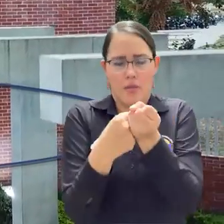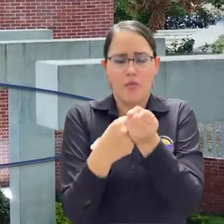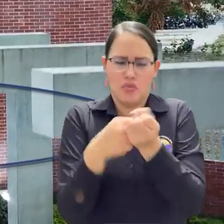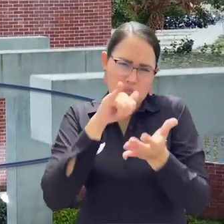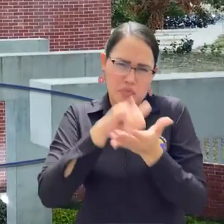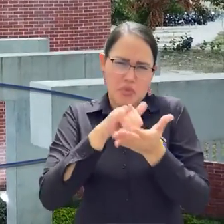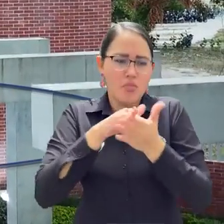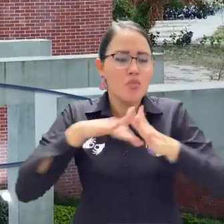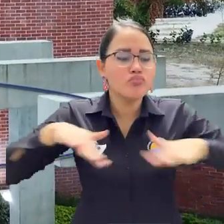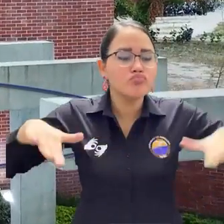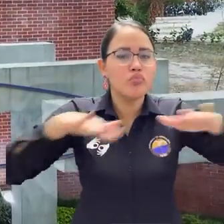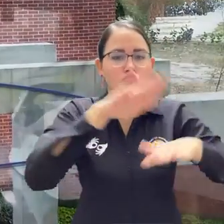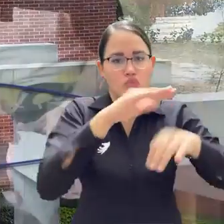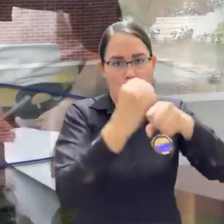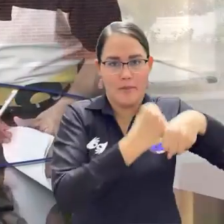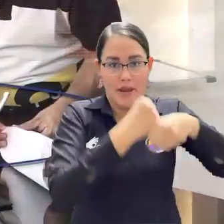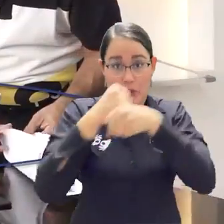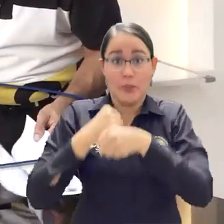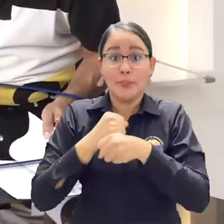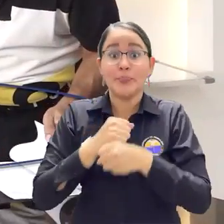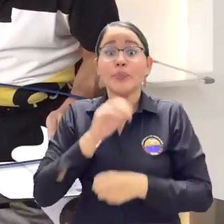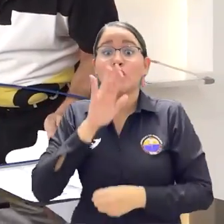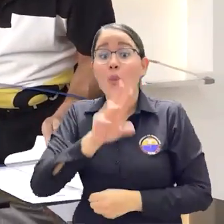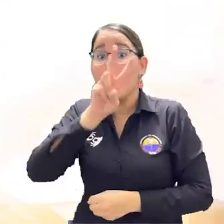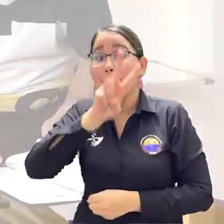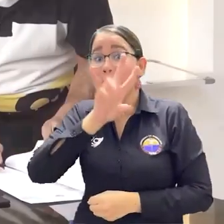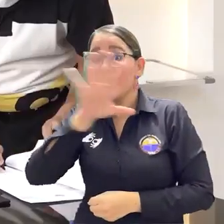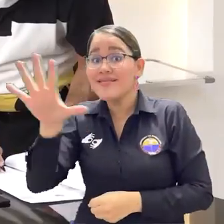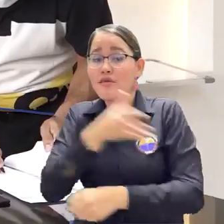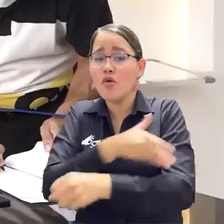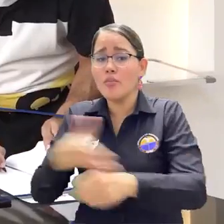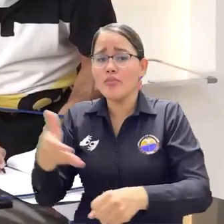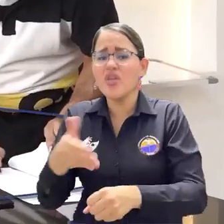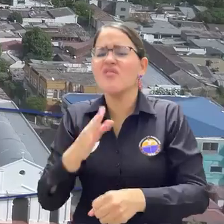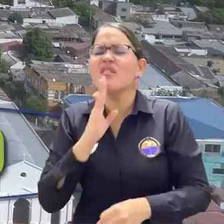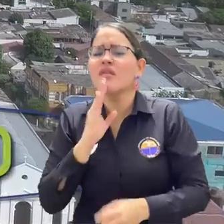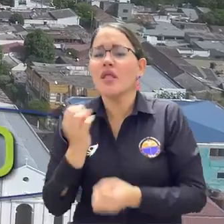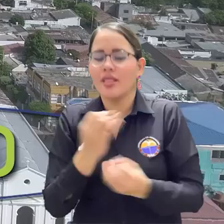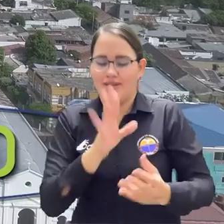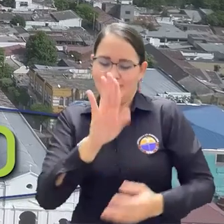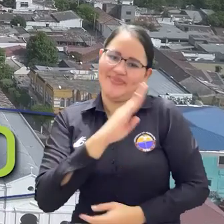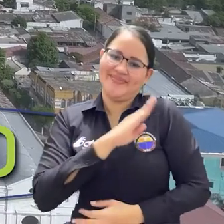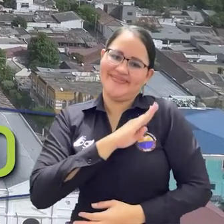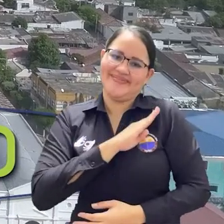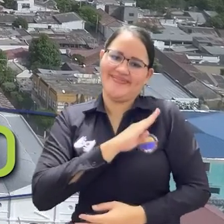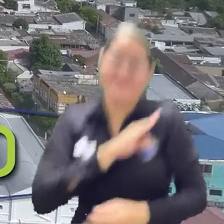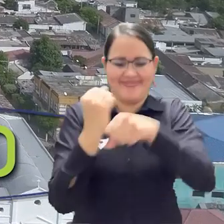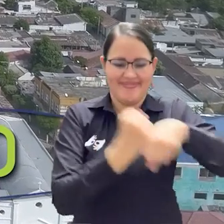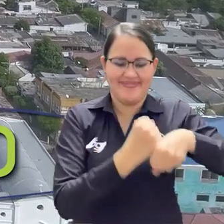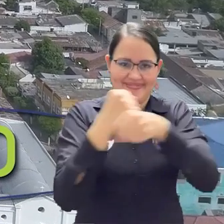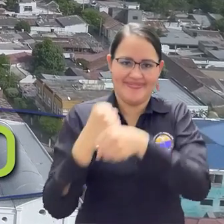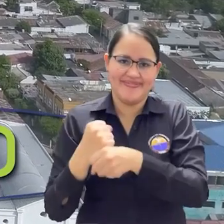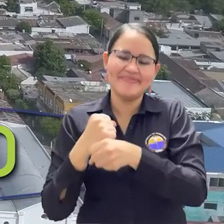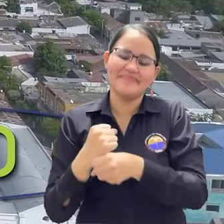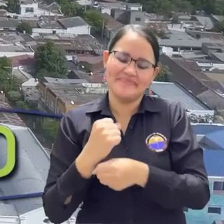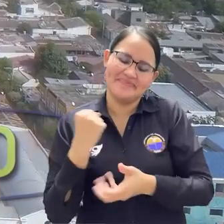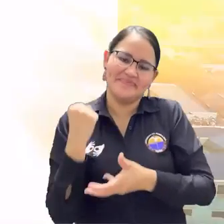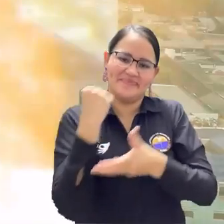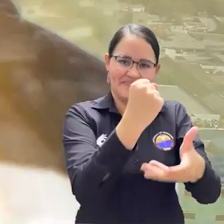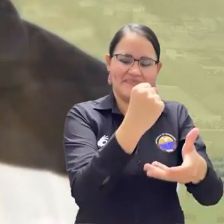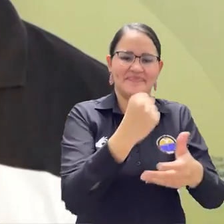que se destinará para los estudiantes de este municipio y 25 millones aportados por la alcaldía del banco